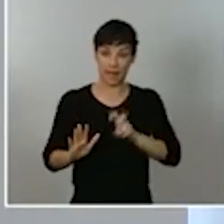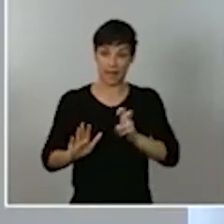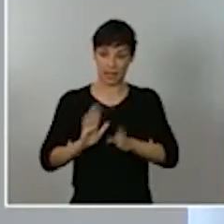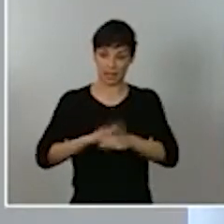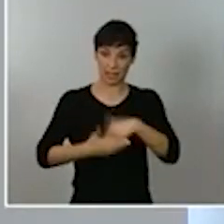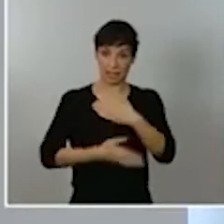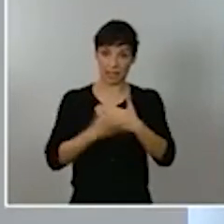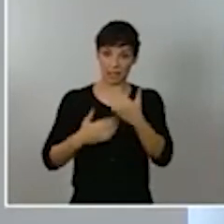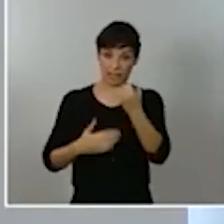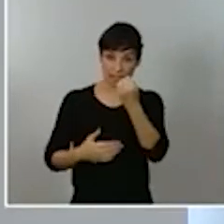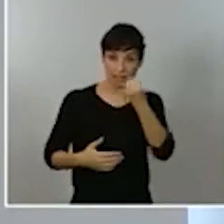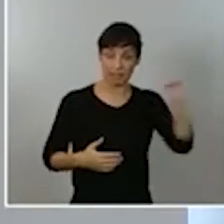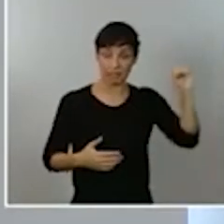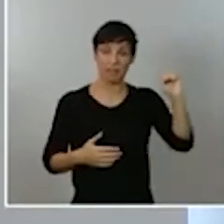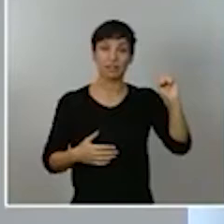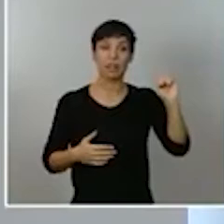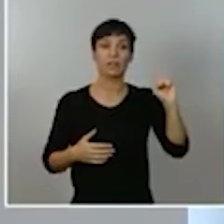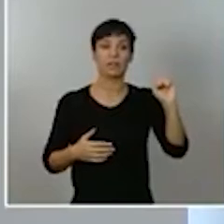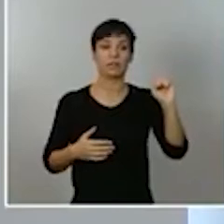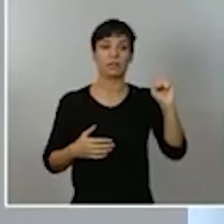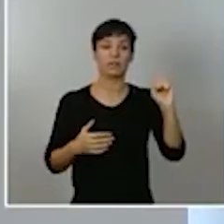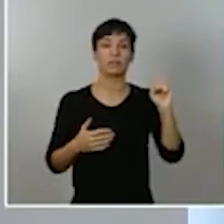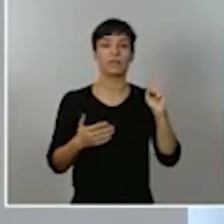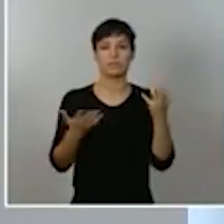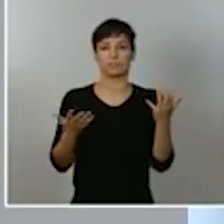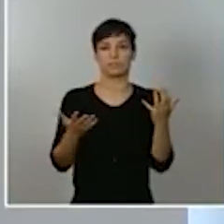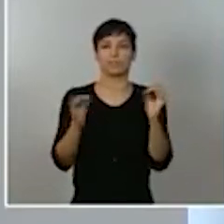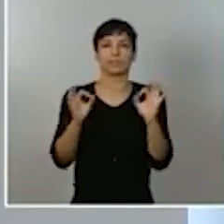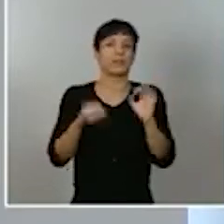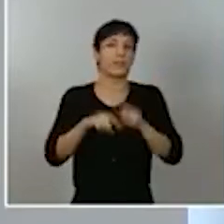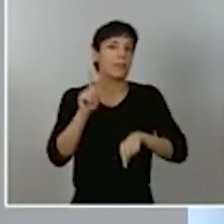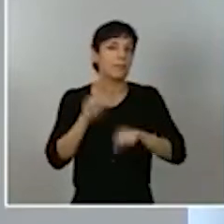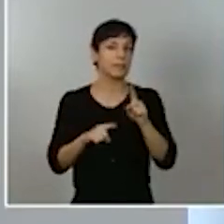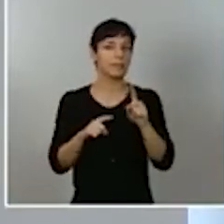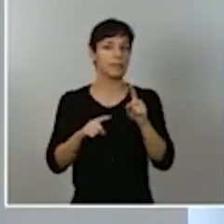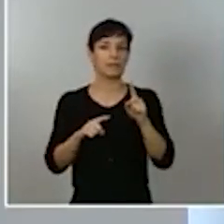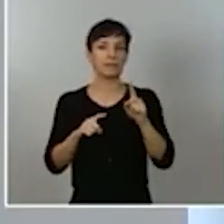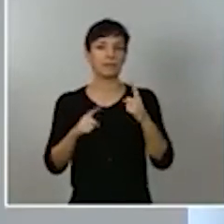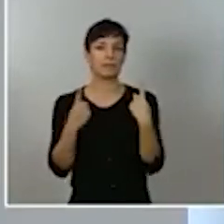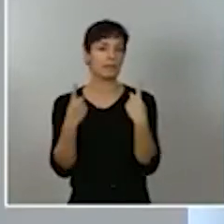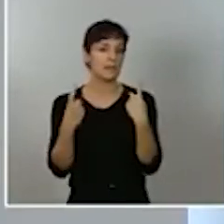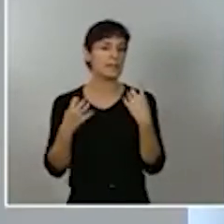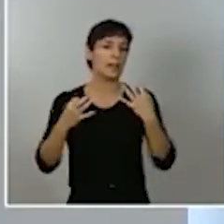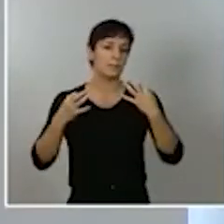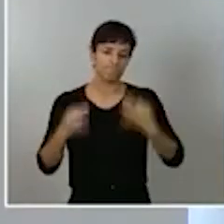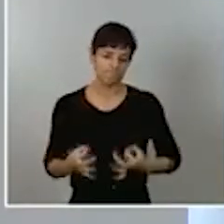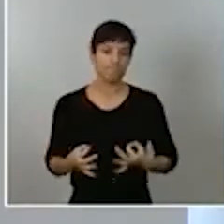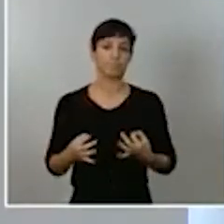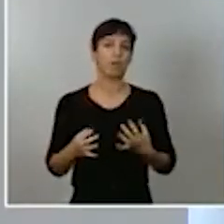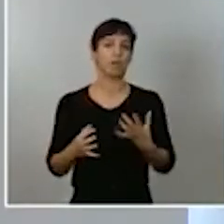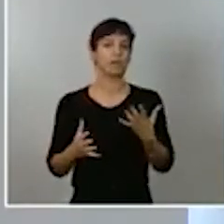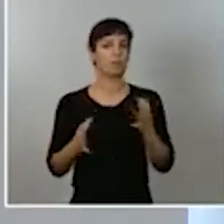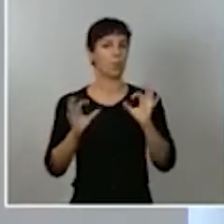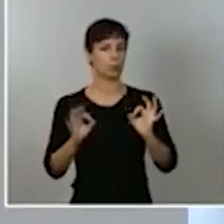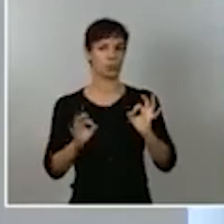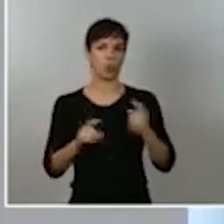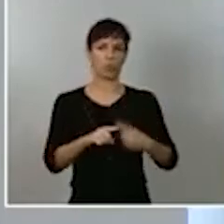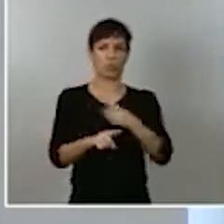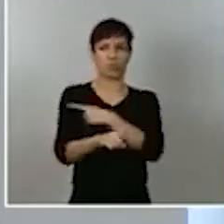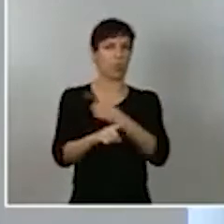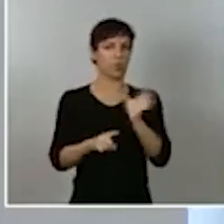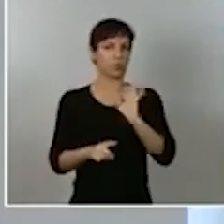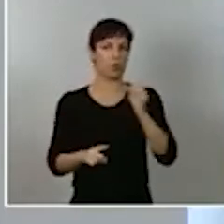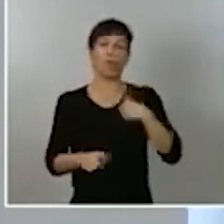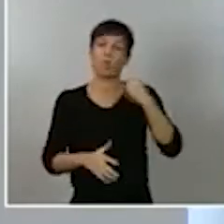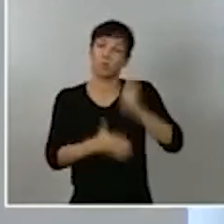en términos, vuelvo a reiterar, de necesidad y proporcionalidad la denuncia de hechos que puedan subsumirse en alguna infracción.